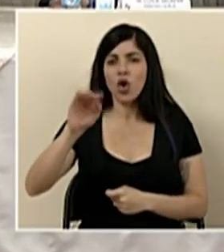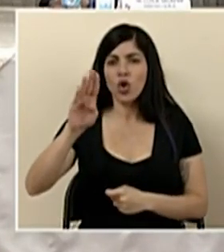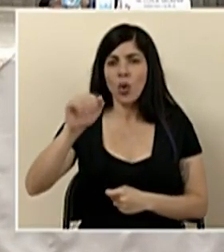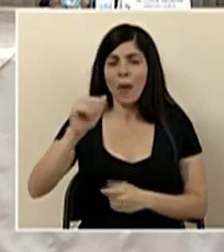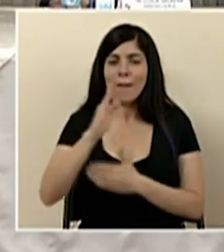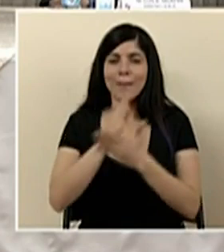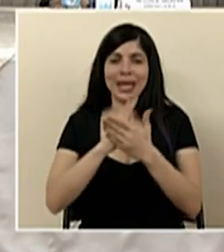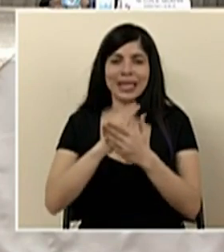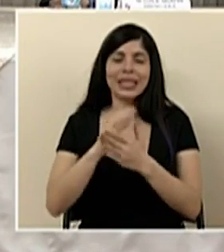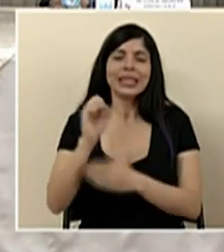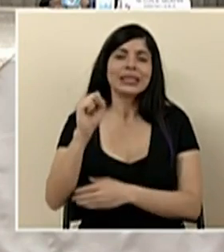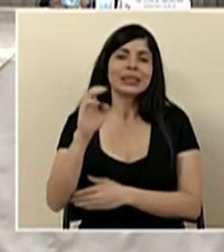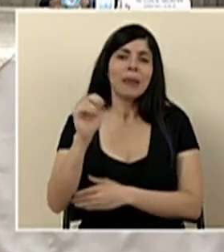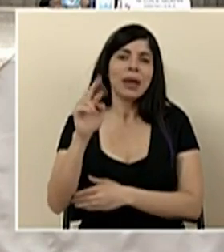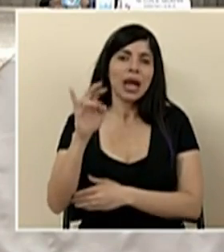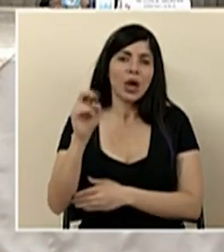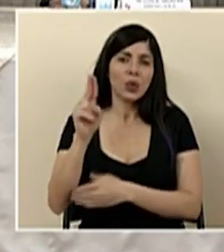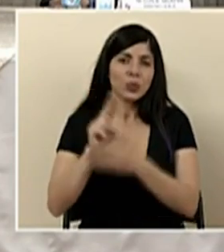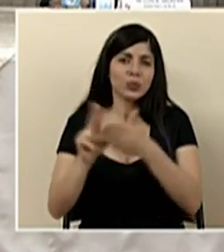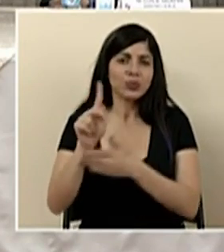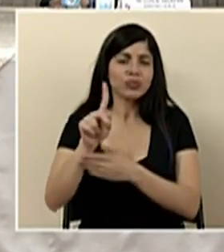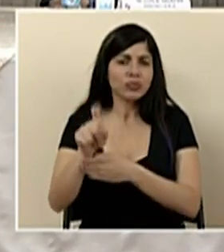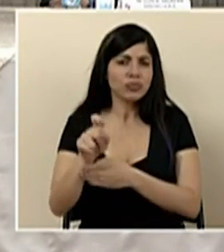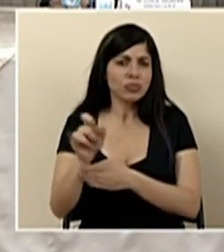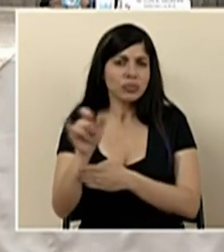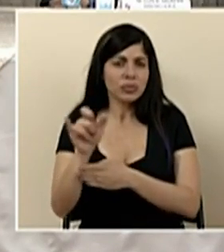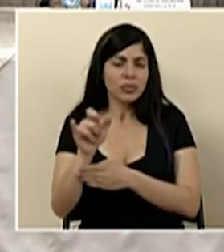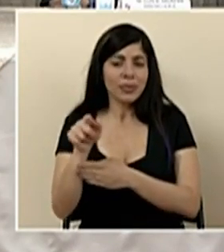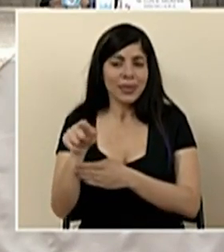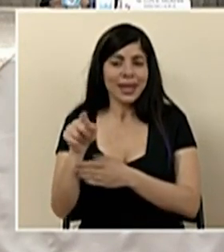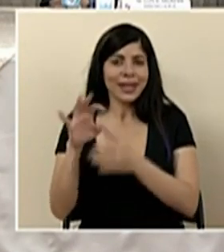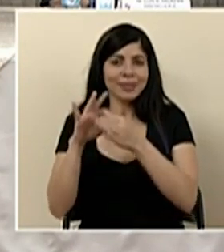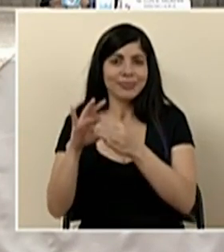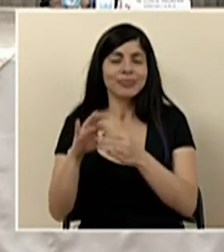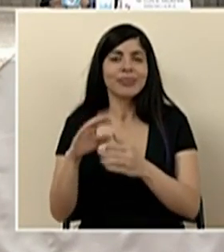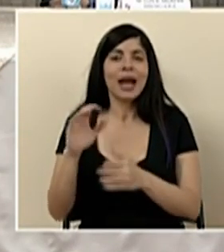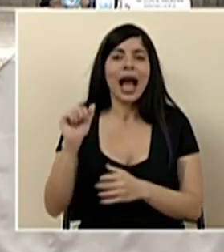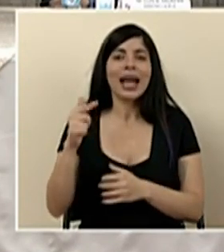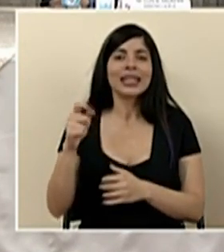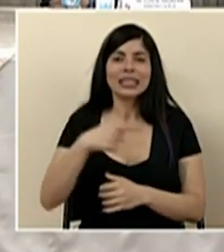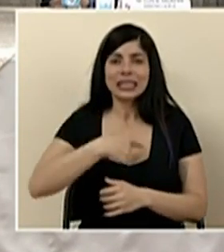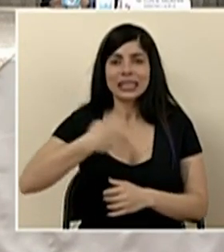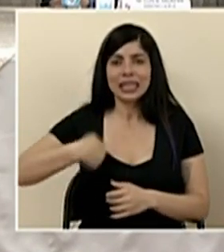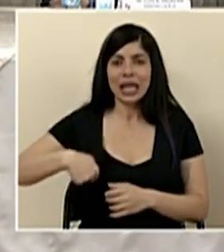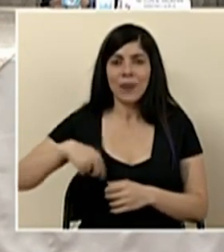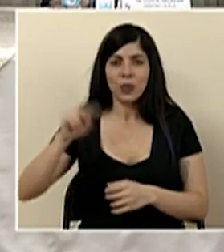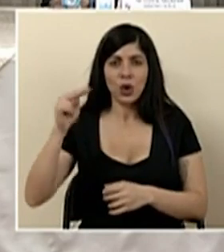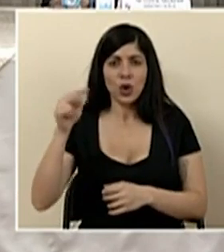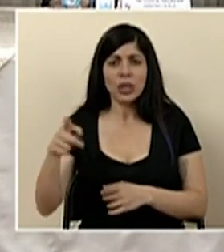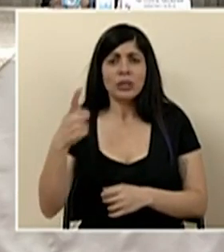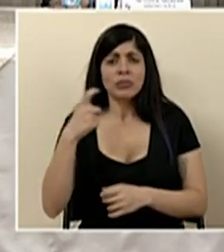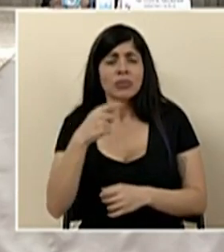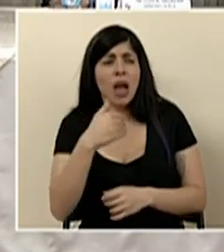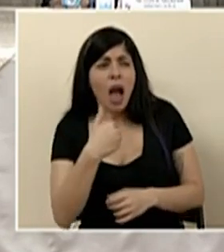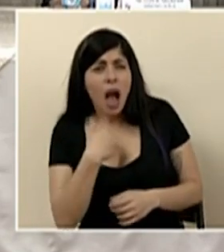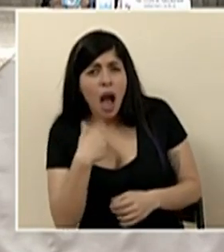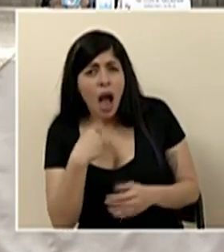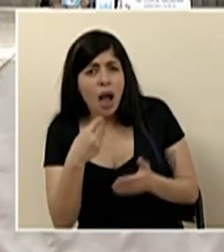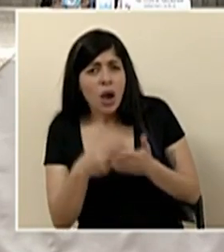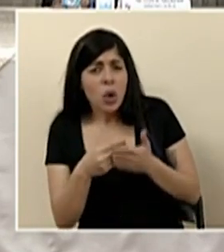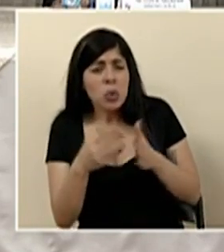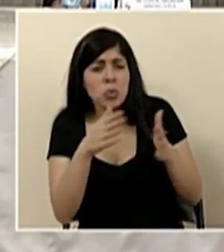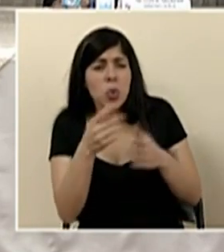Universidad también nos consulta él pertenece a la agencia China de Noticias hay un costo estimado de la